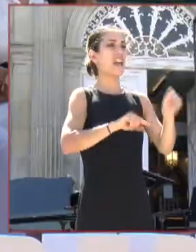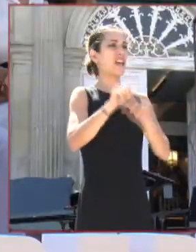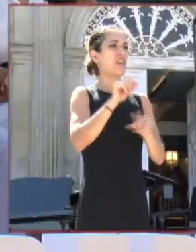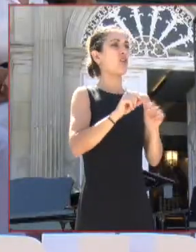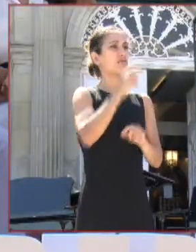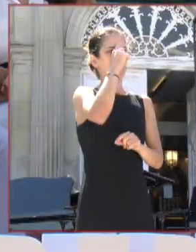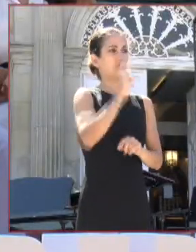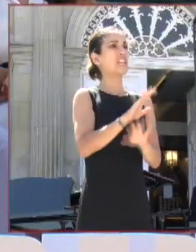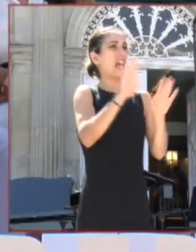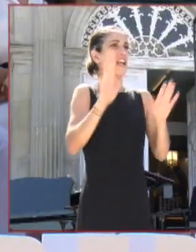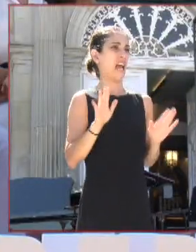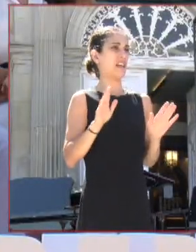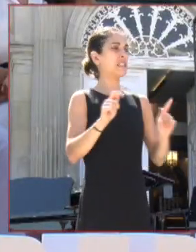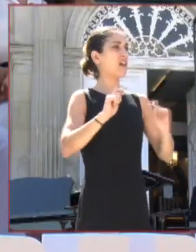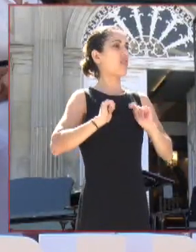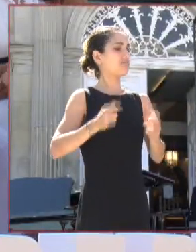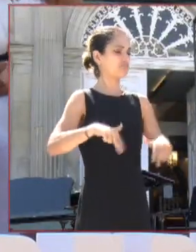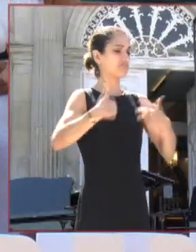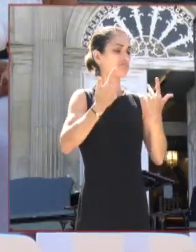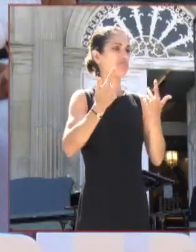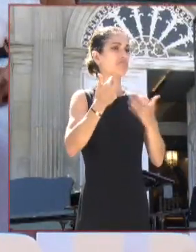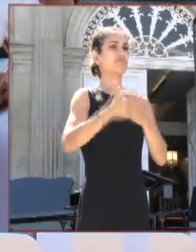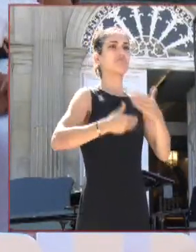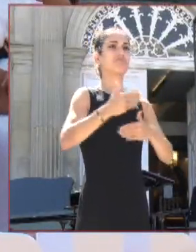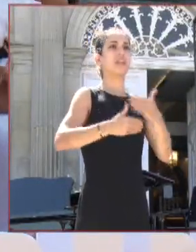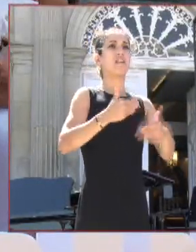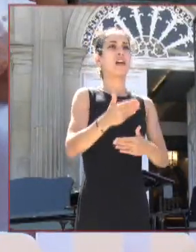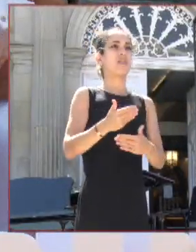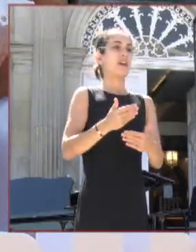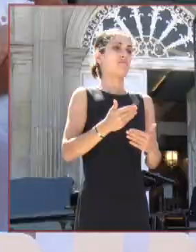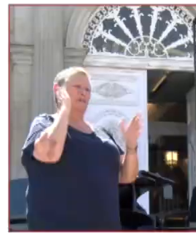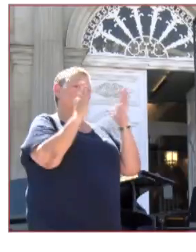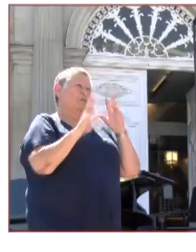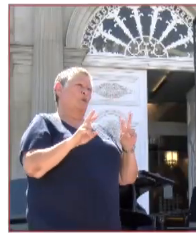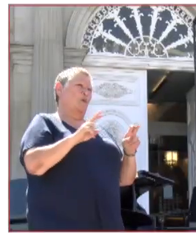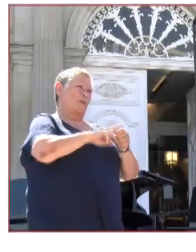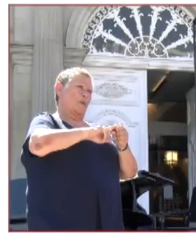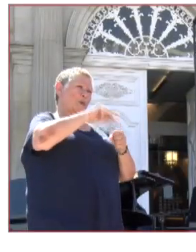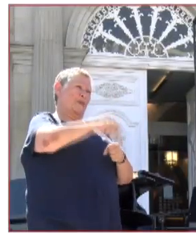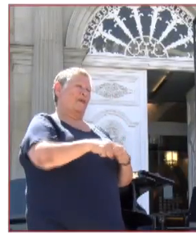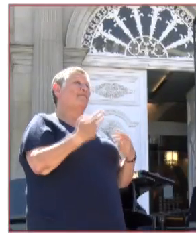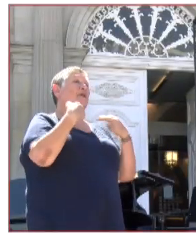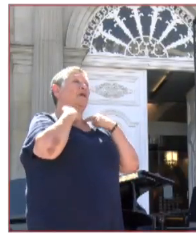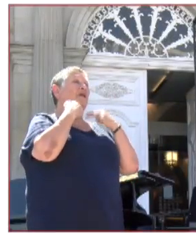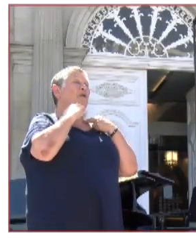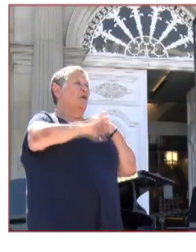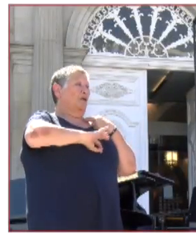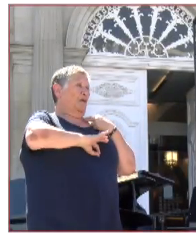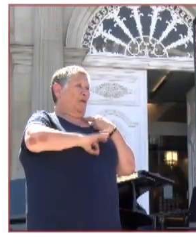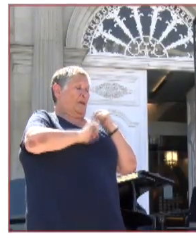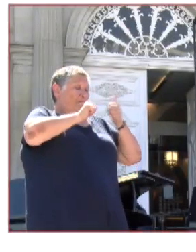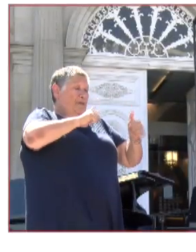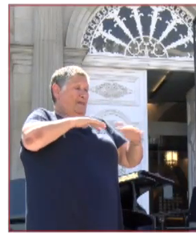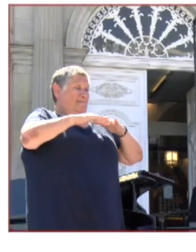o cual permite avanzar e non estar gastando energías en desgastes internos. Socialistas e nacionalistas suman xa 2